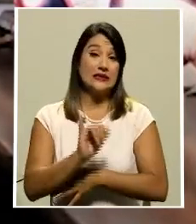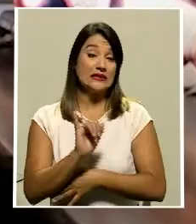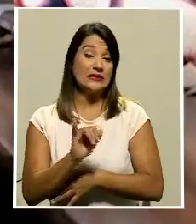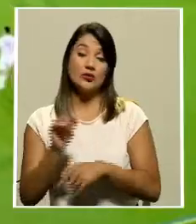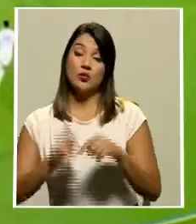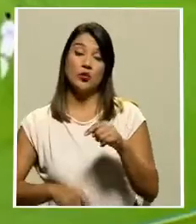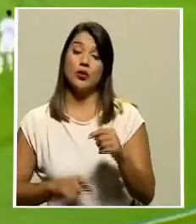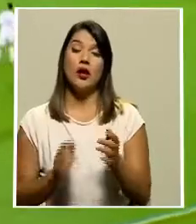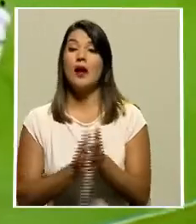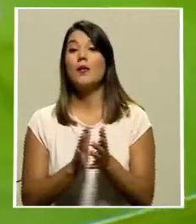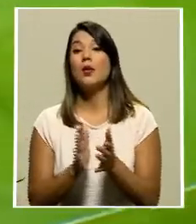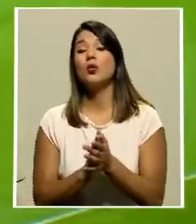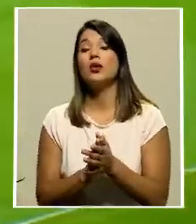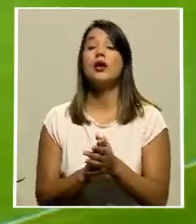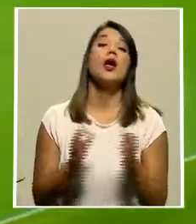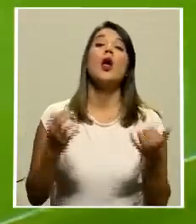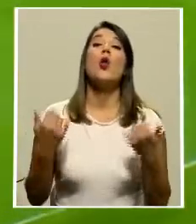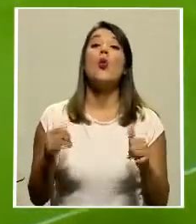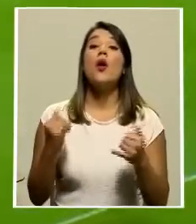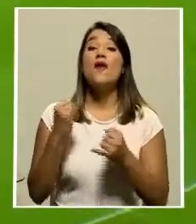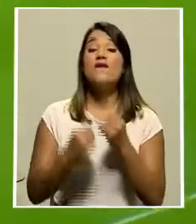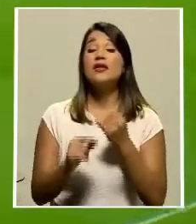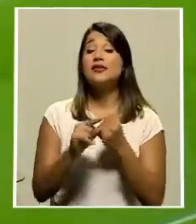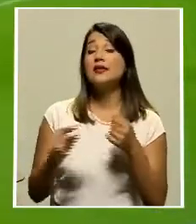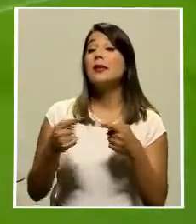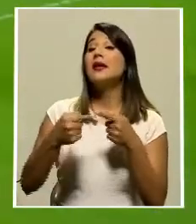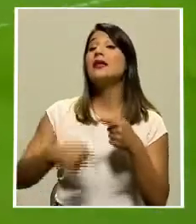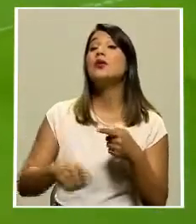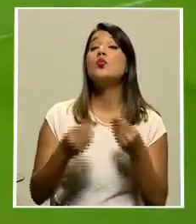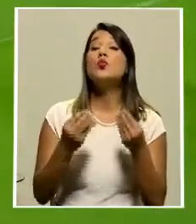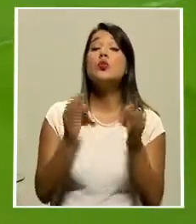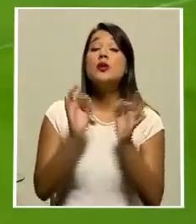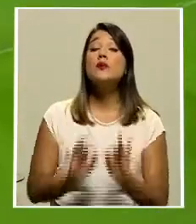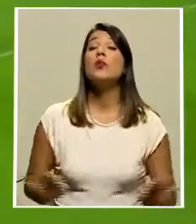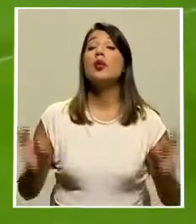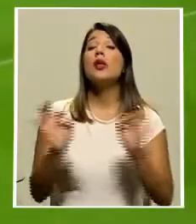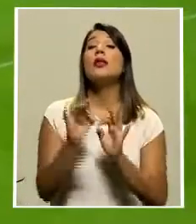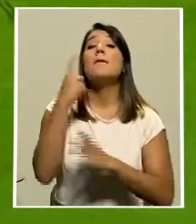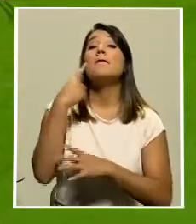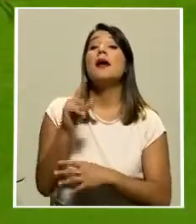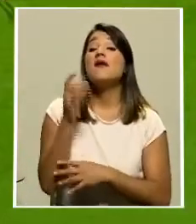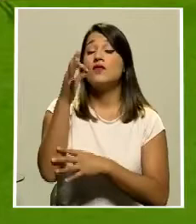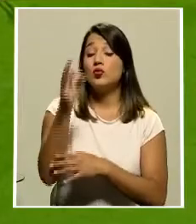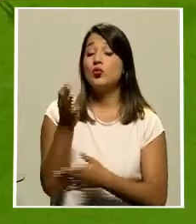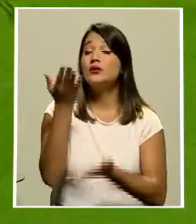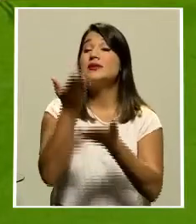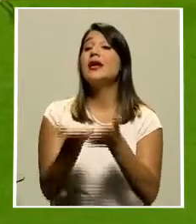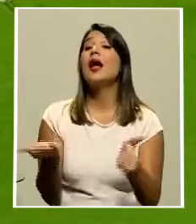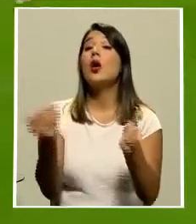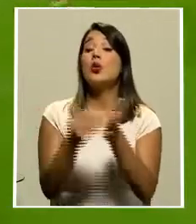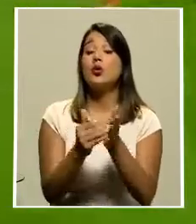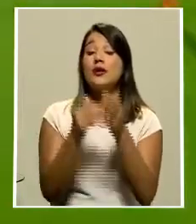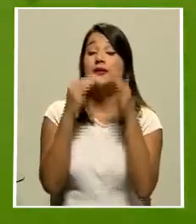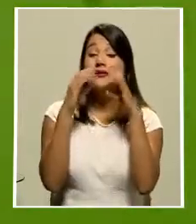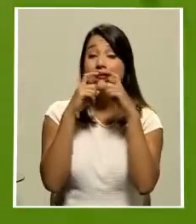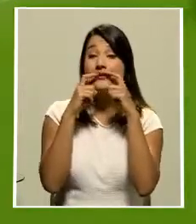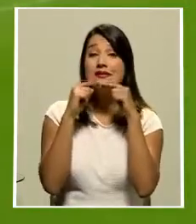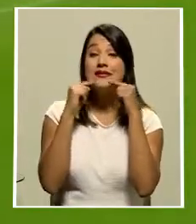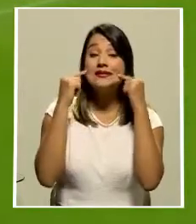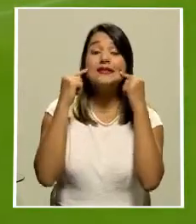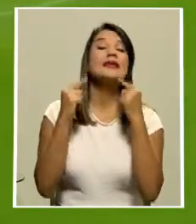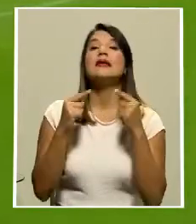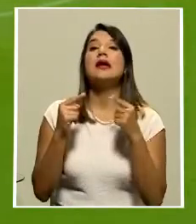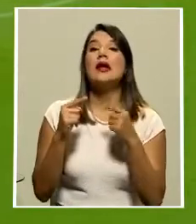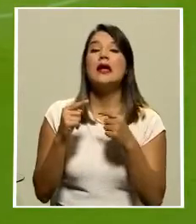aplaudirse. La jornada de este fin de semana será de mucha importancia para el futuro regreso de aficionados a los estadios especialmente porque manudos y